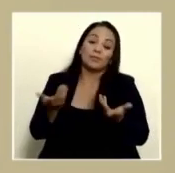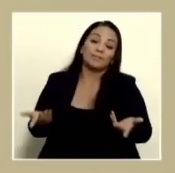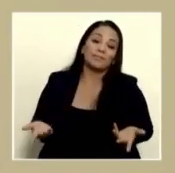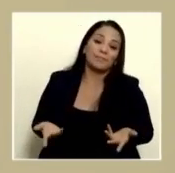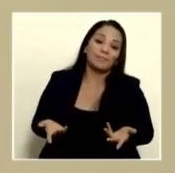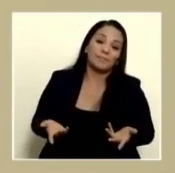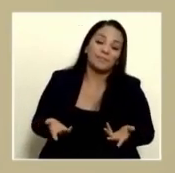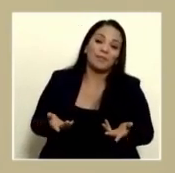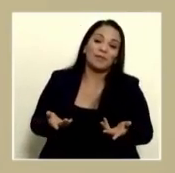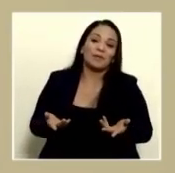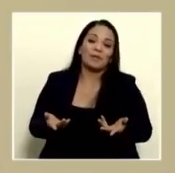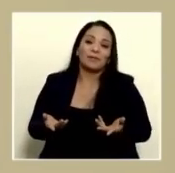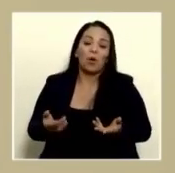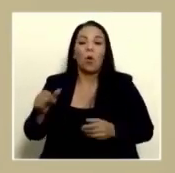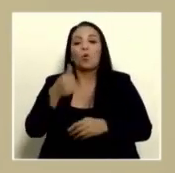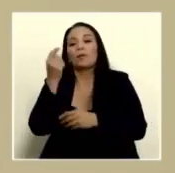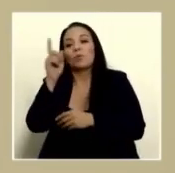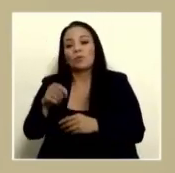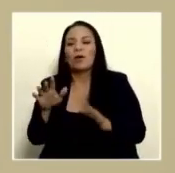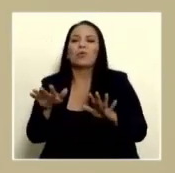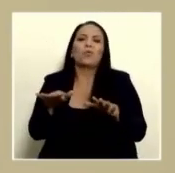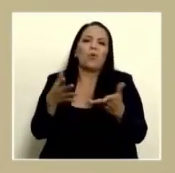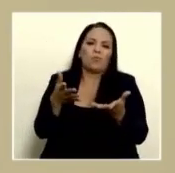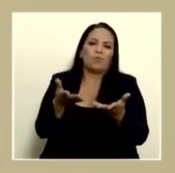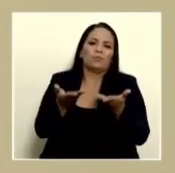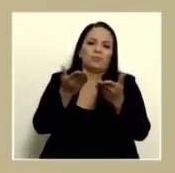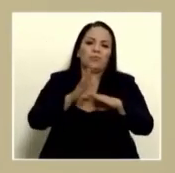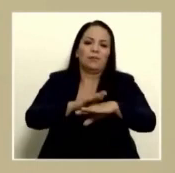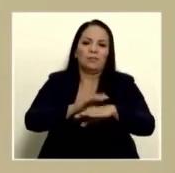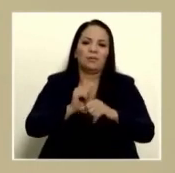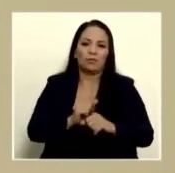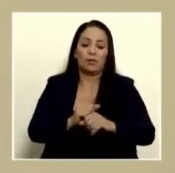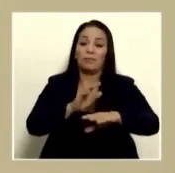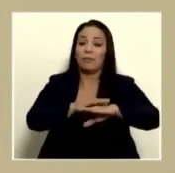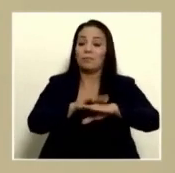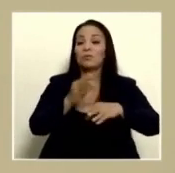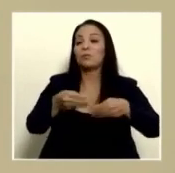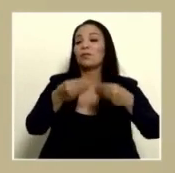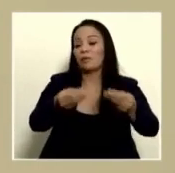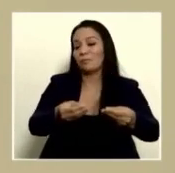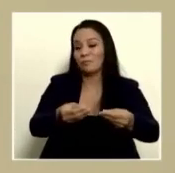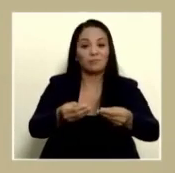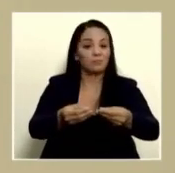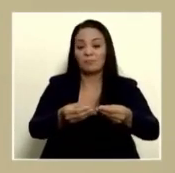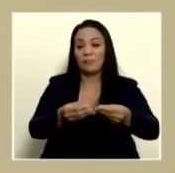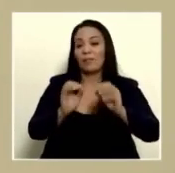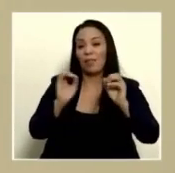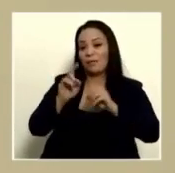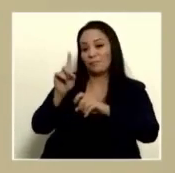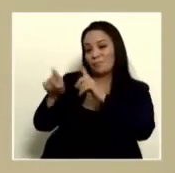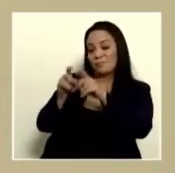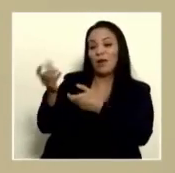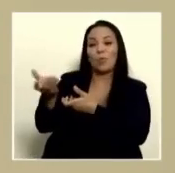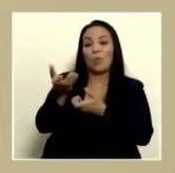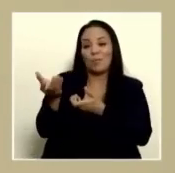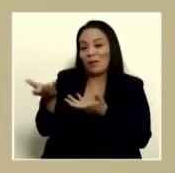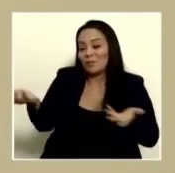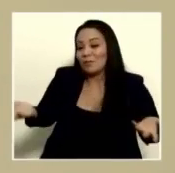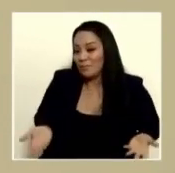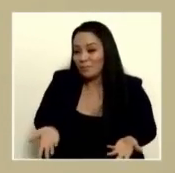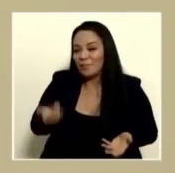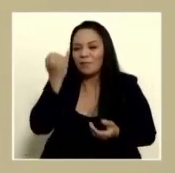cómo puede ser que les hayan dado el permiso y el permiso que les dieron ni siquiera le hayan preguntado a los bomberos